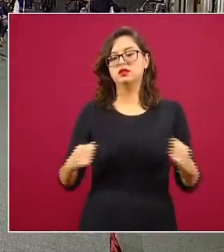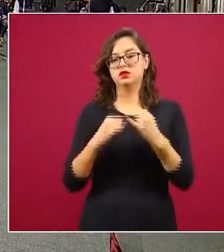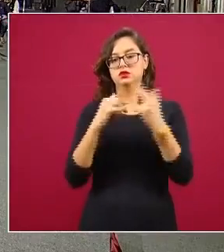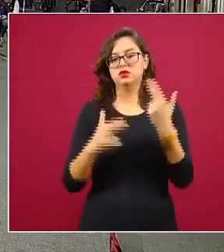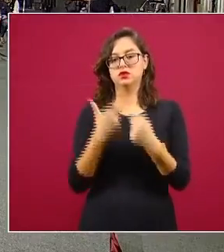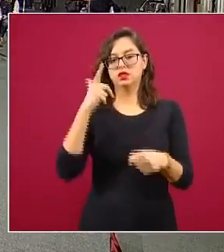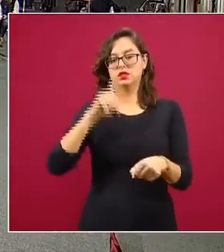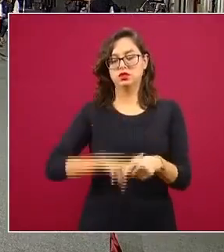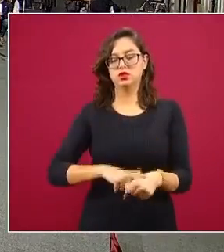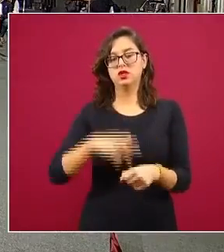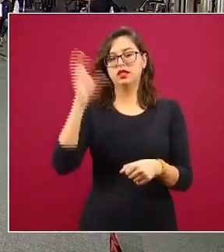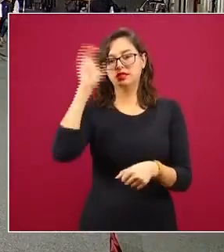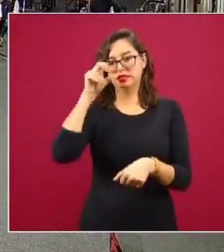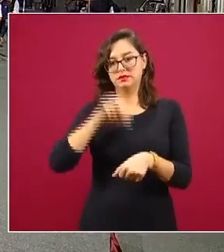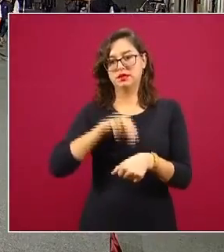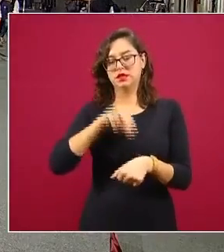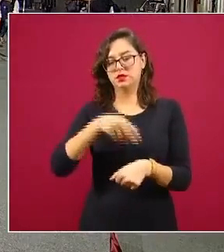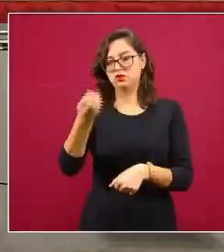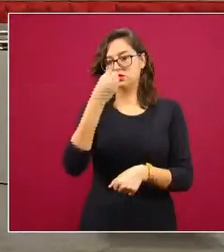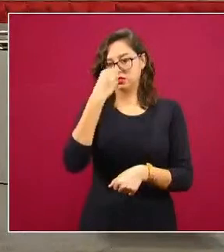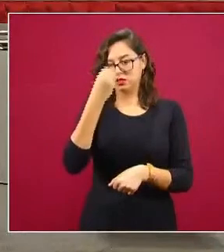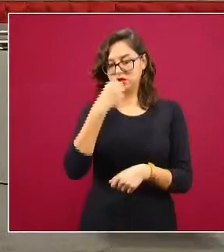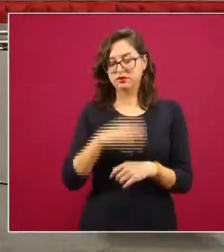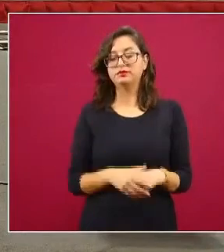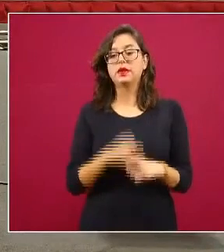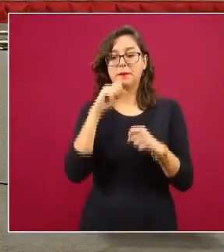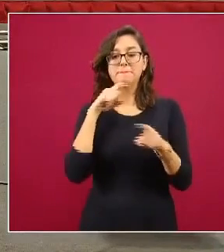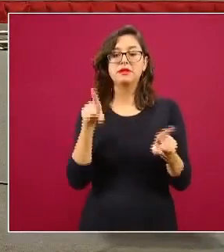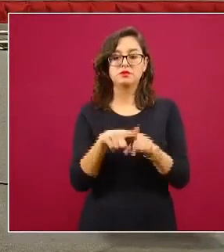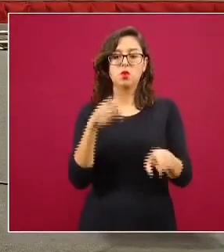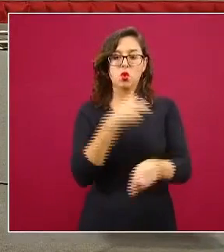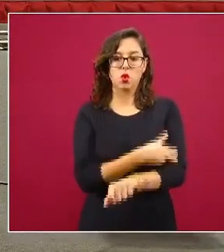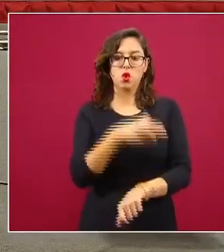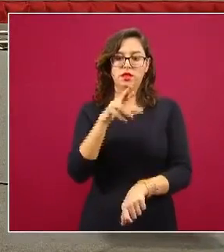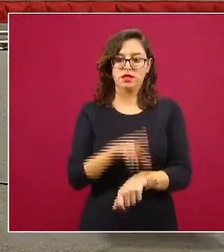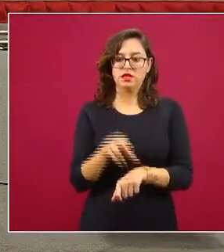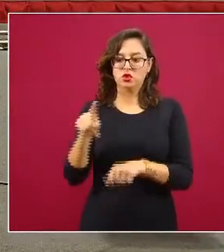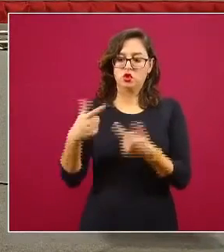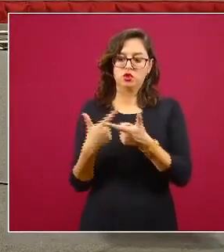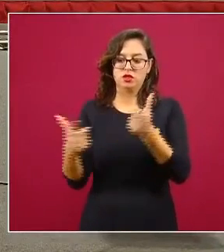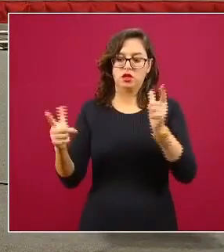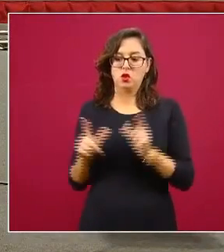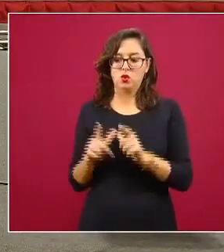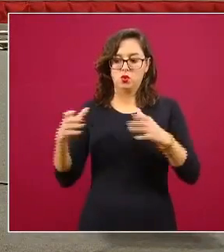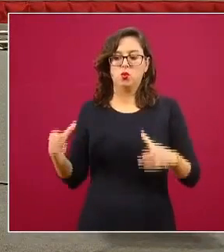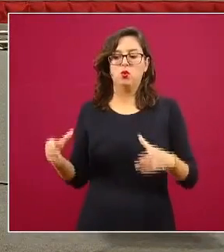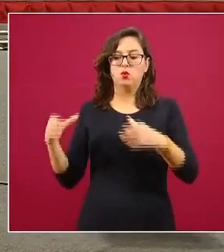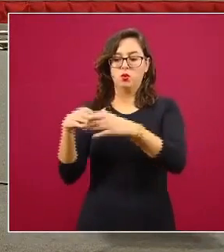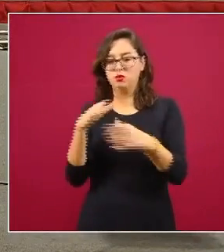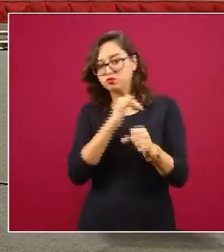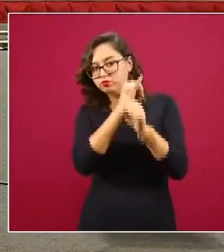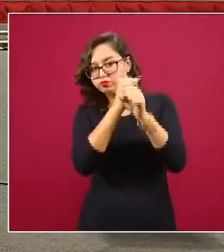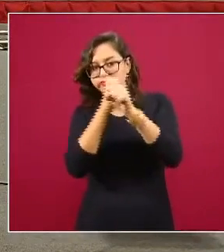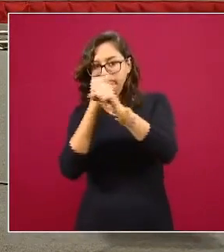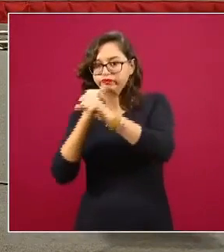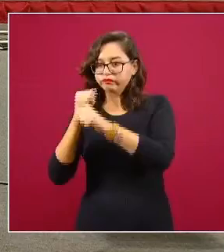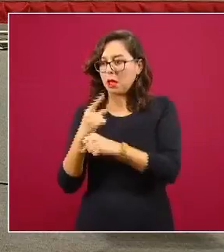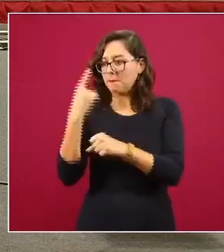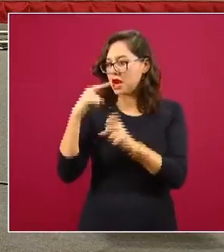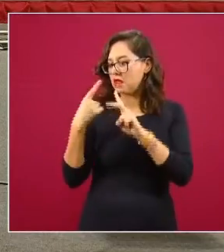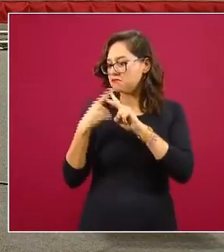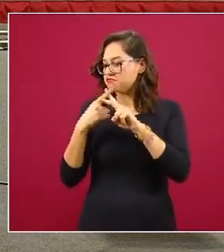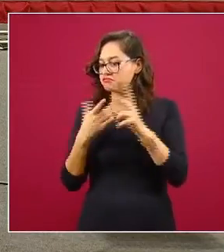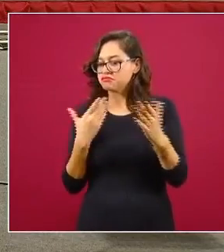Salvador Subirán. Y además estuvo coordinando este grupo independiente académico para hacer la